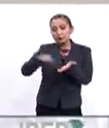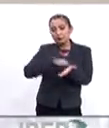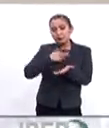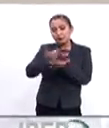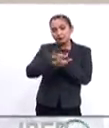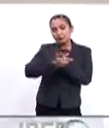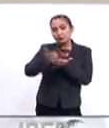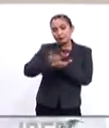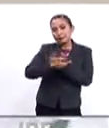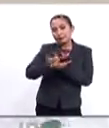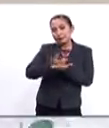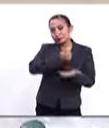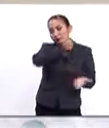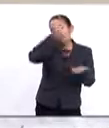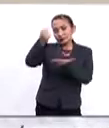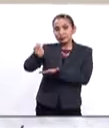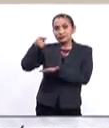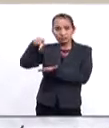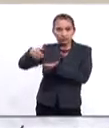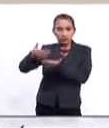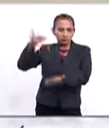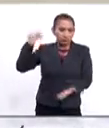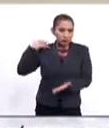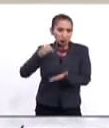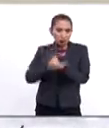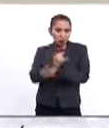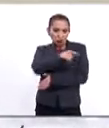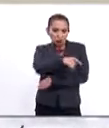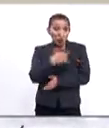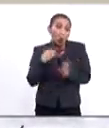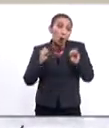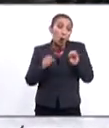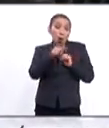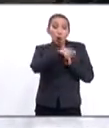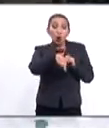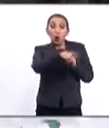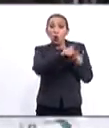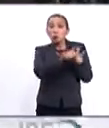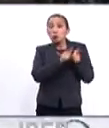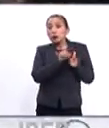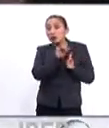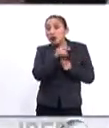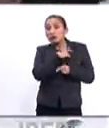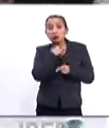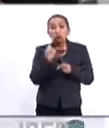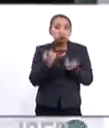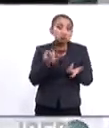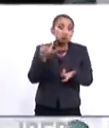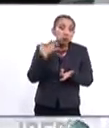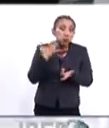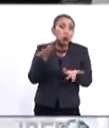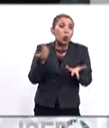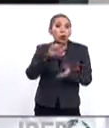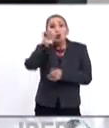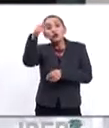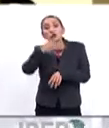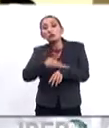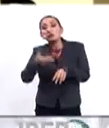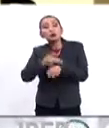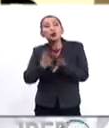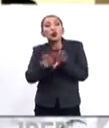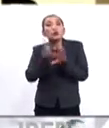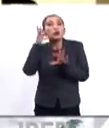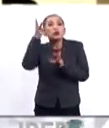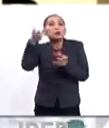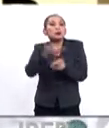presupuesto que se le ofreció o que los demócratas cedan? ¿Hay alguna otra posible solución o hasta dónde